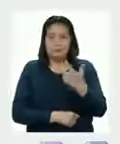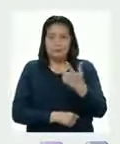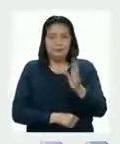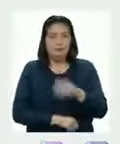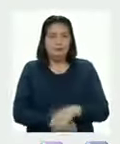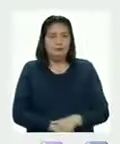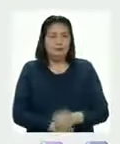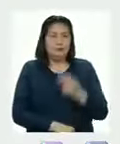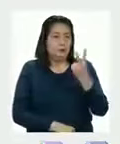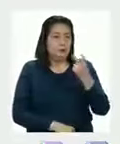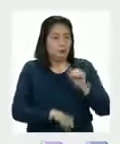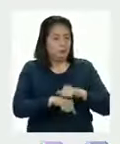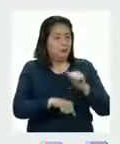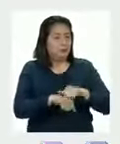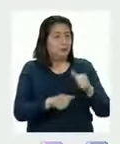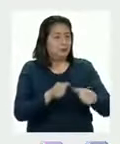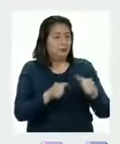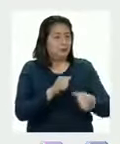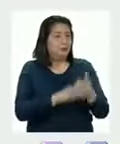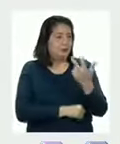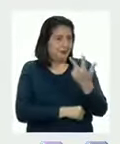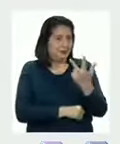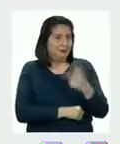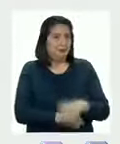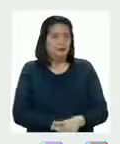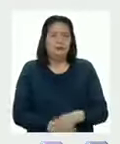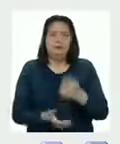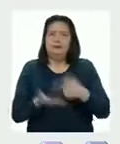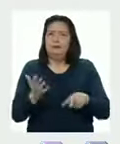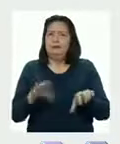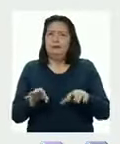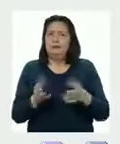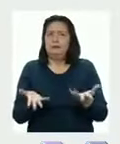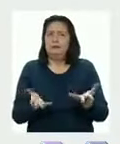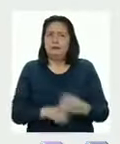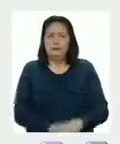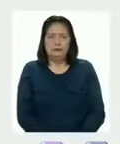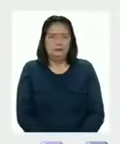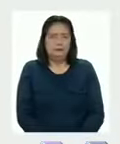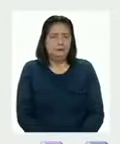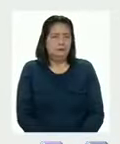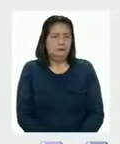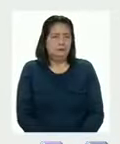Dos piedritas en la casilla del tres ¿Qué podemos hacer ahora?